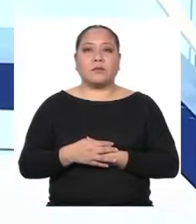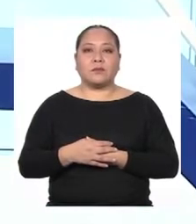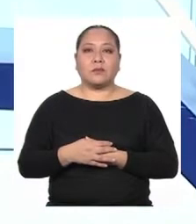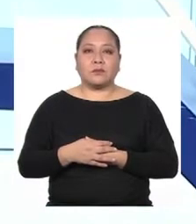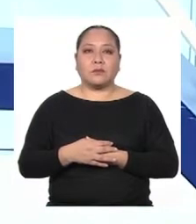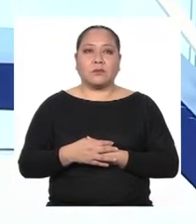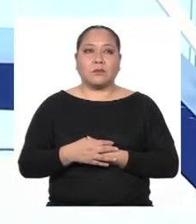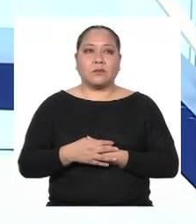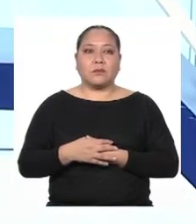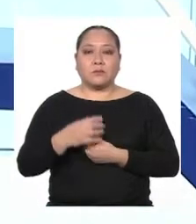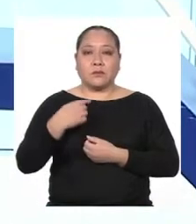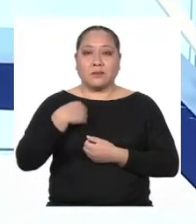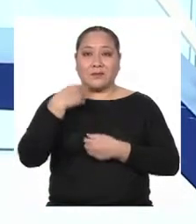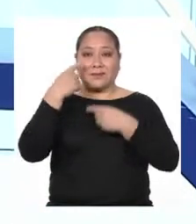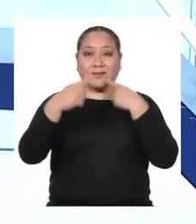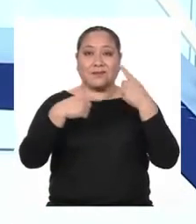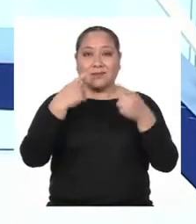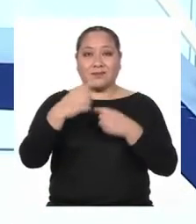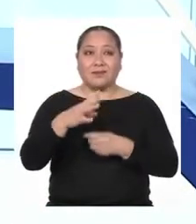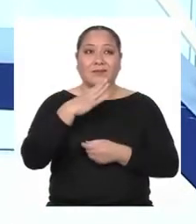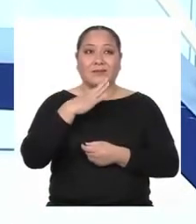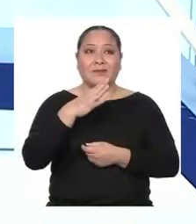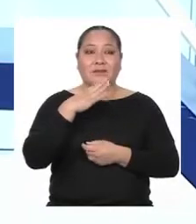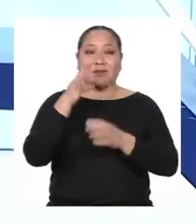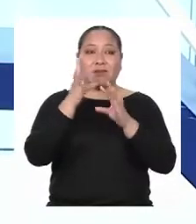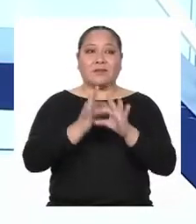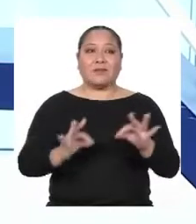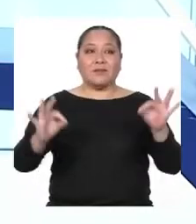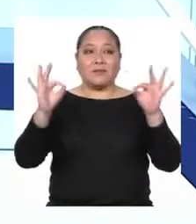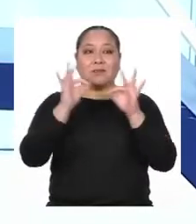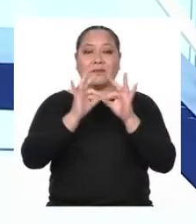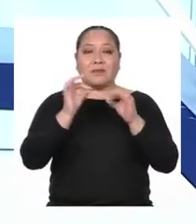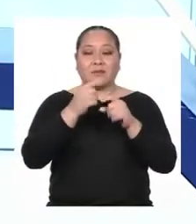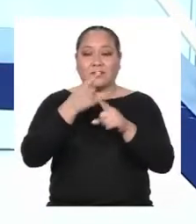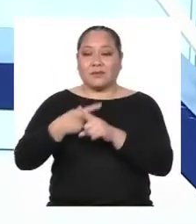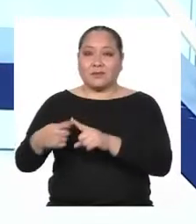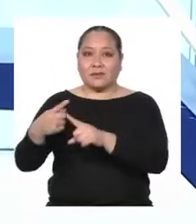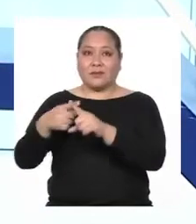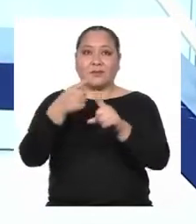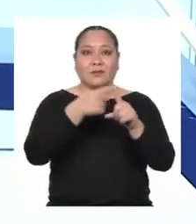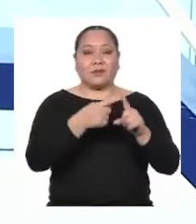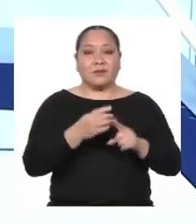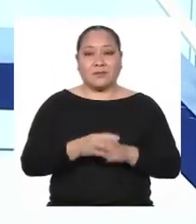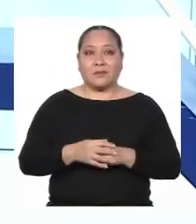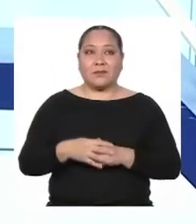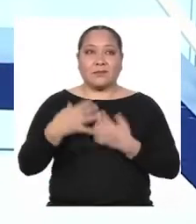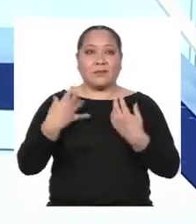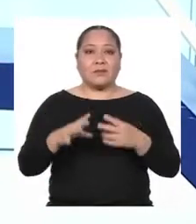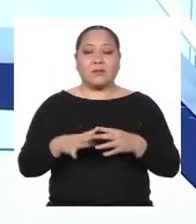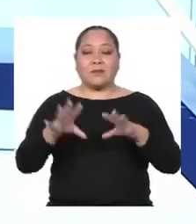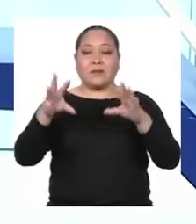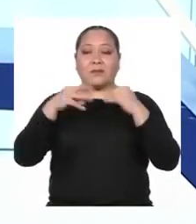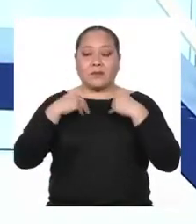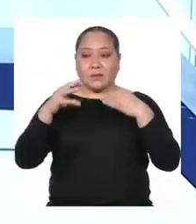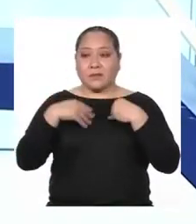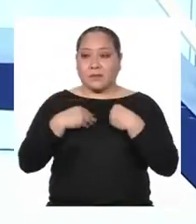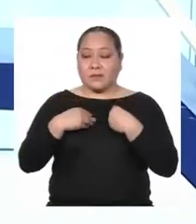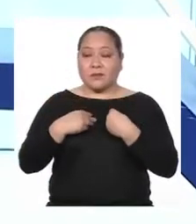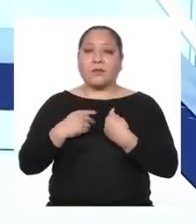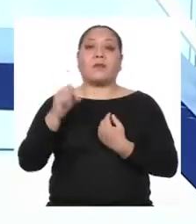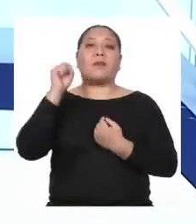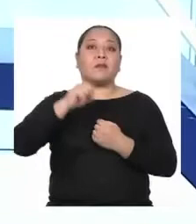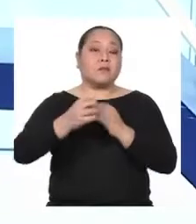Como les comentaba hoy Hablaremos de la importancia de la diversidad A partir de reconocer nuestras potencialidades